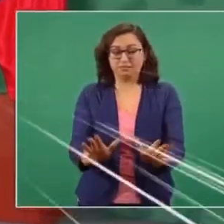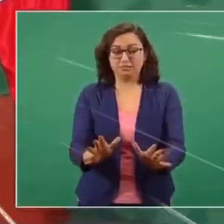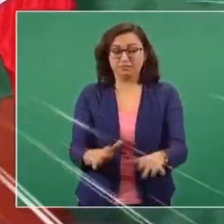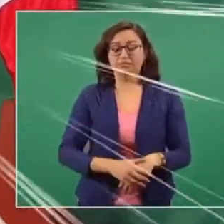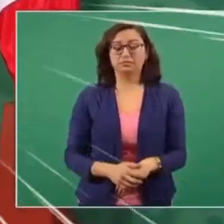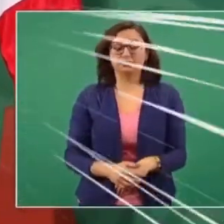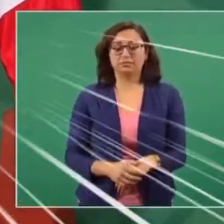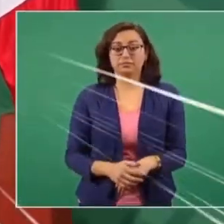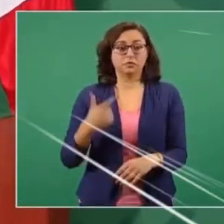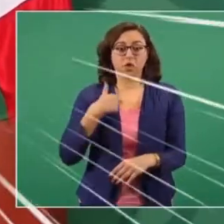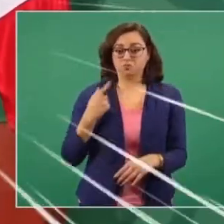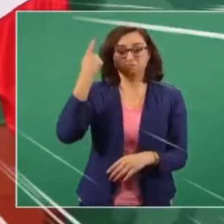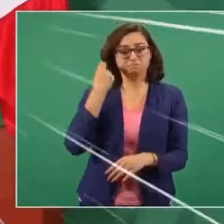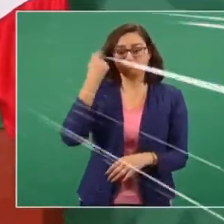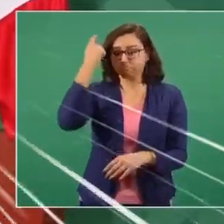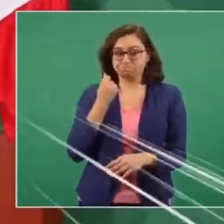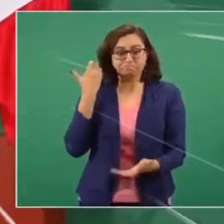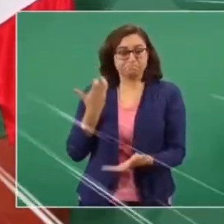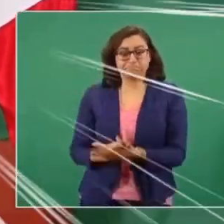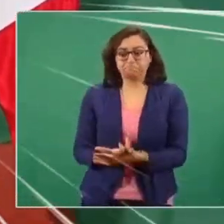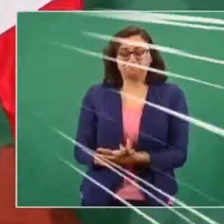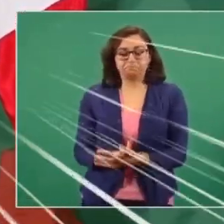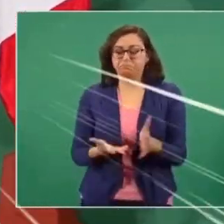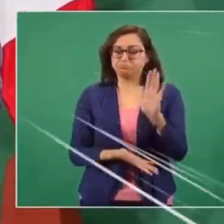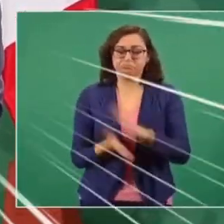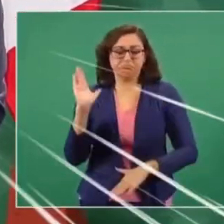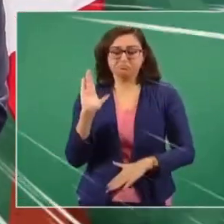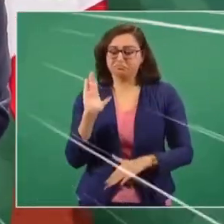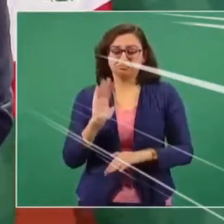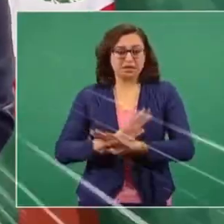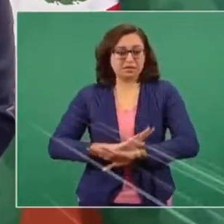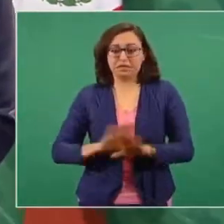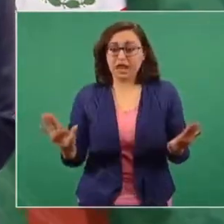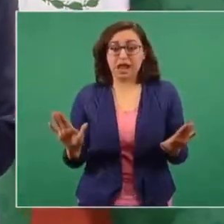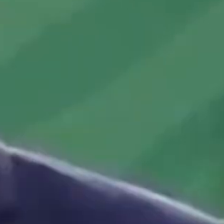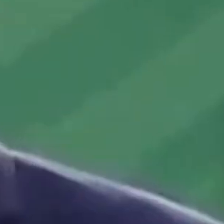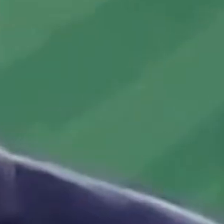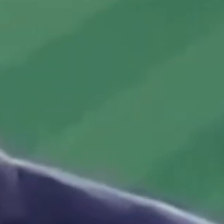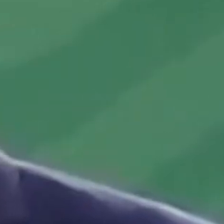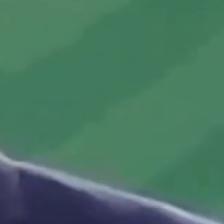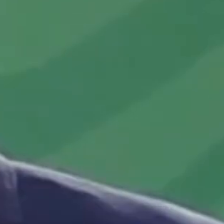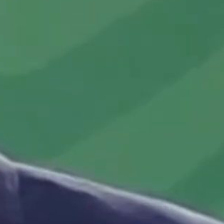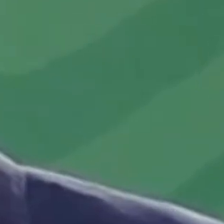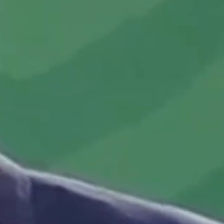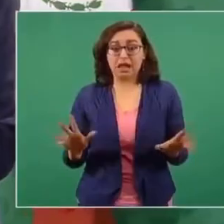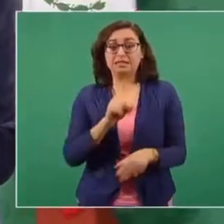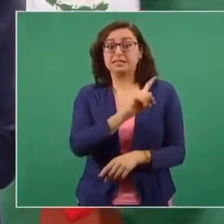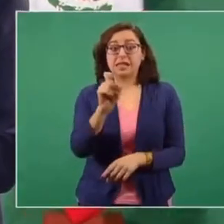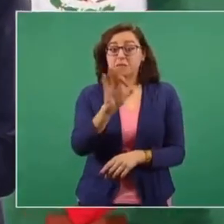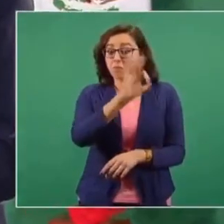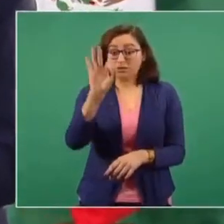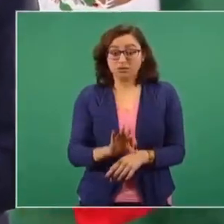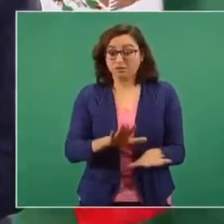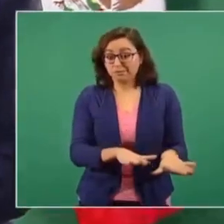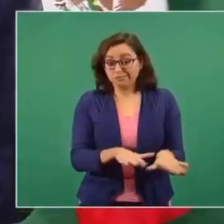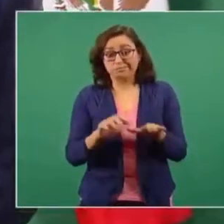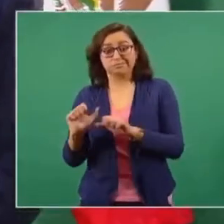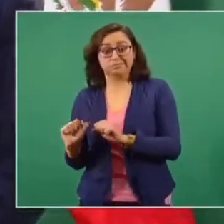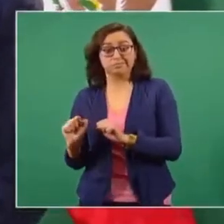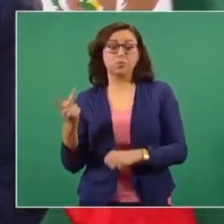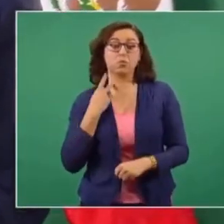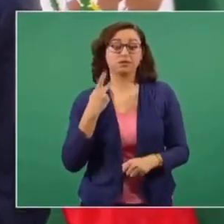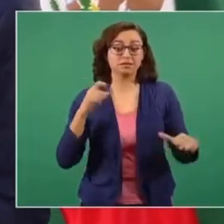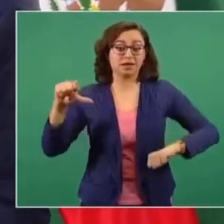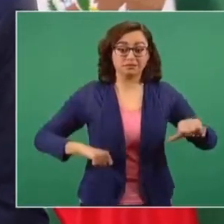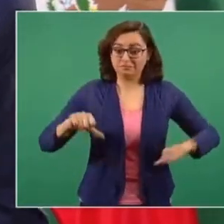Y me jubilo, me retiro por completo, por completo de la actividad